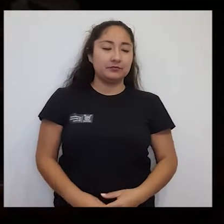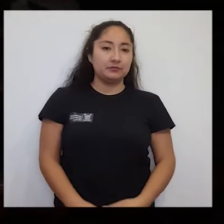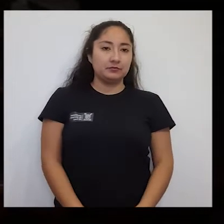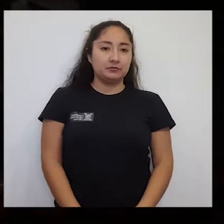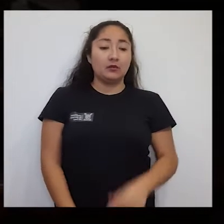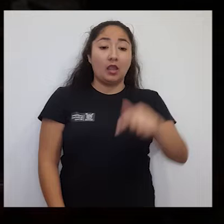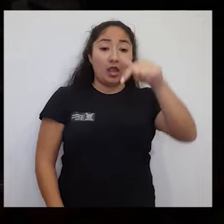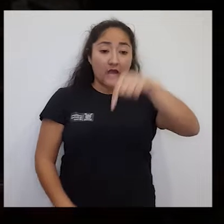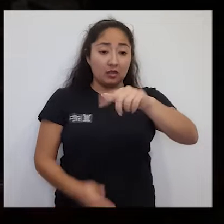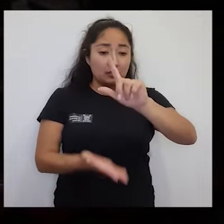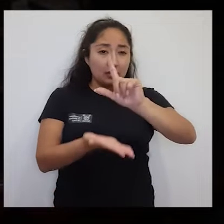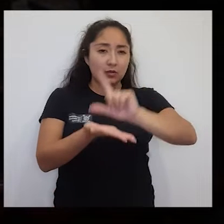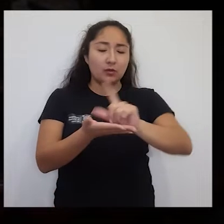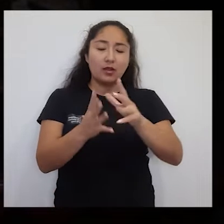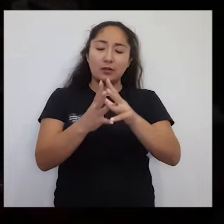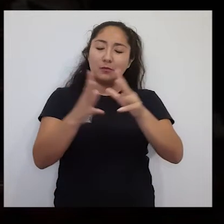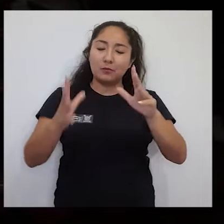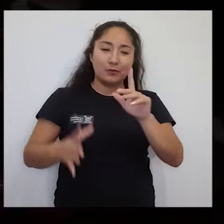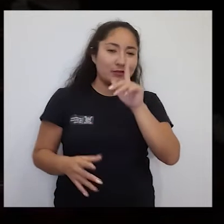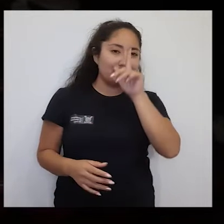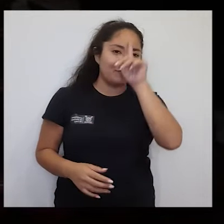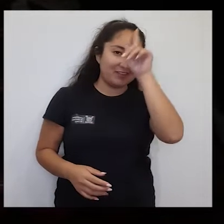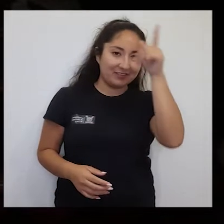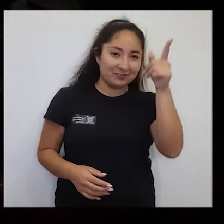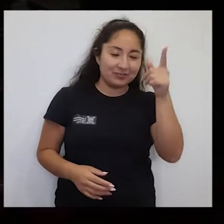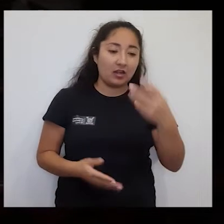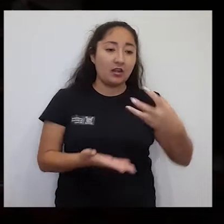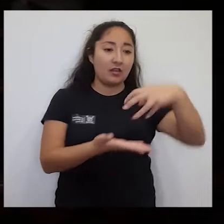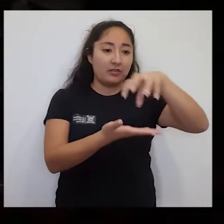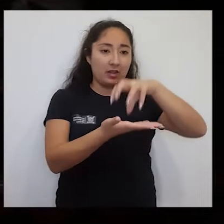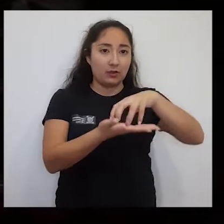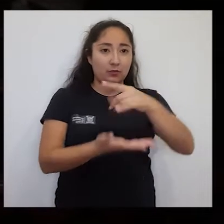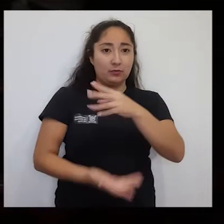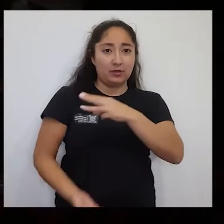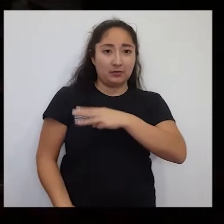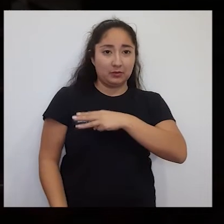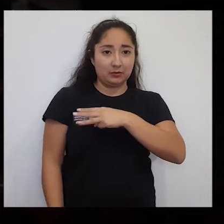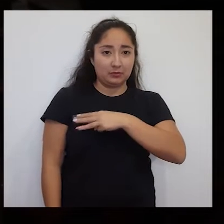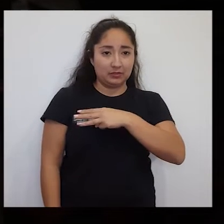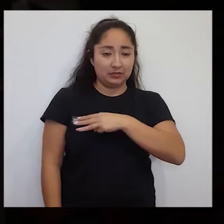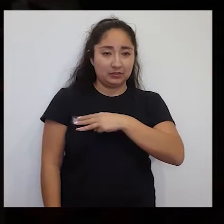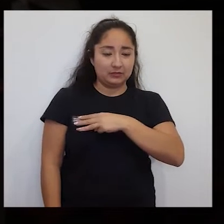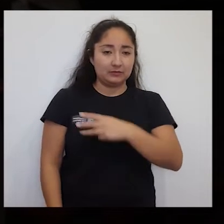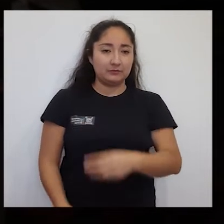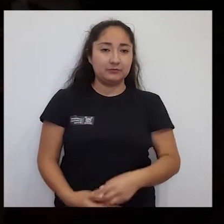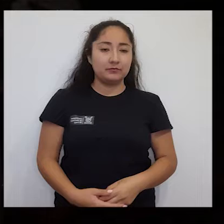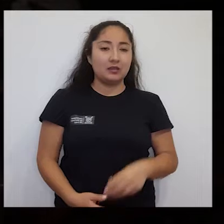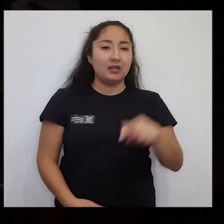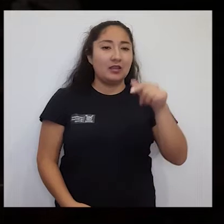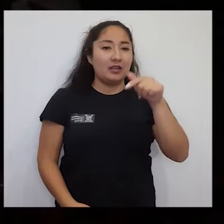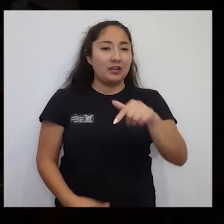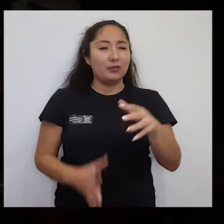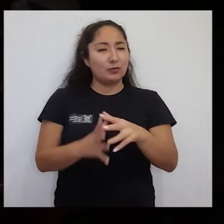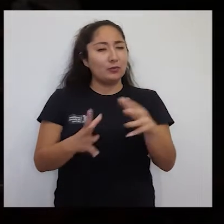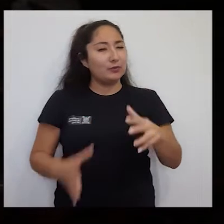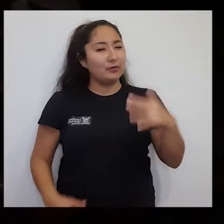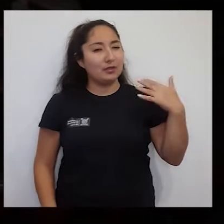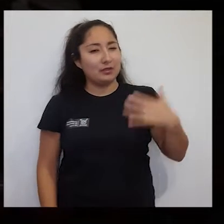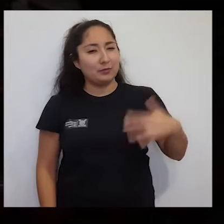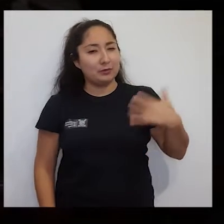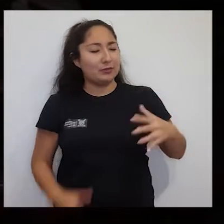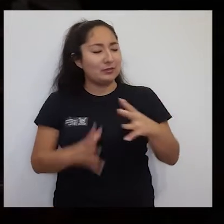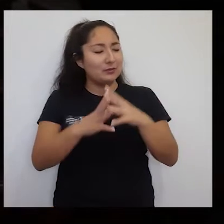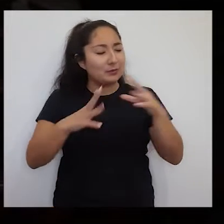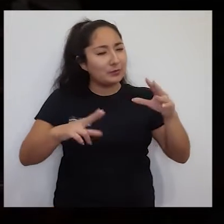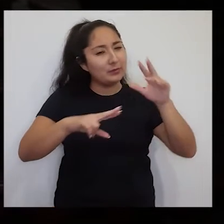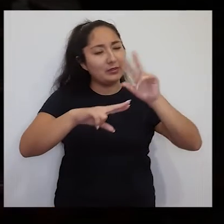...un lugar muy tradicional de la Comuna de Santiago... ...una arteria importante,